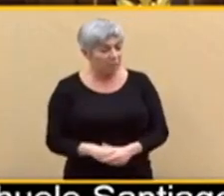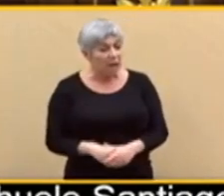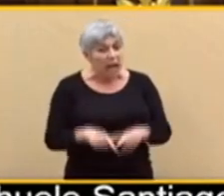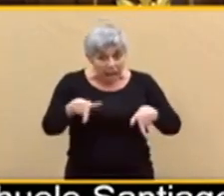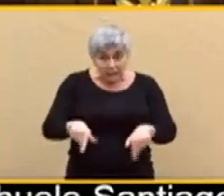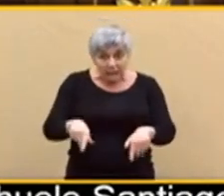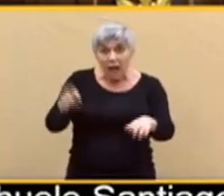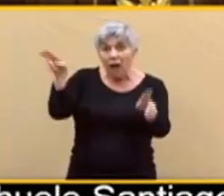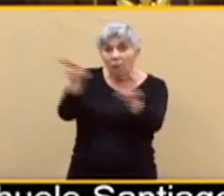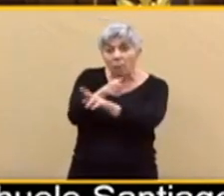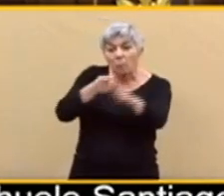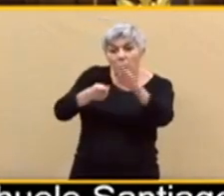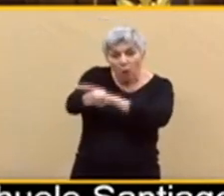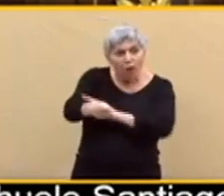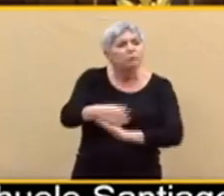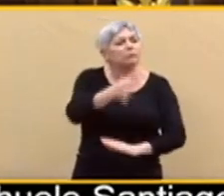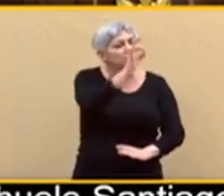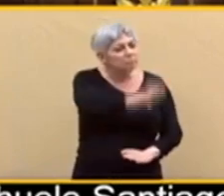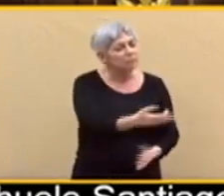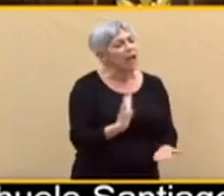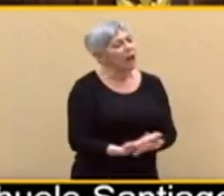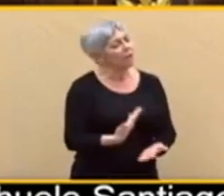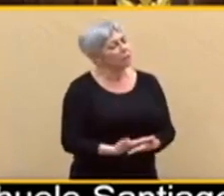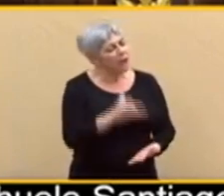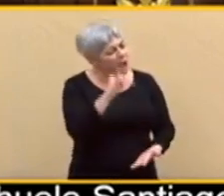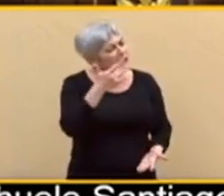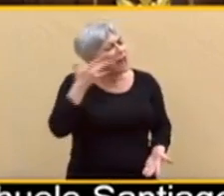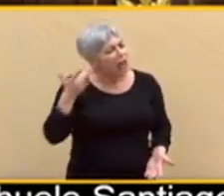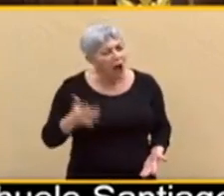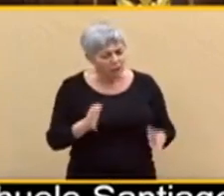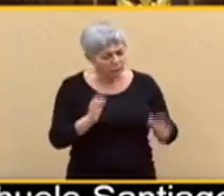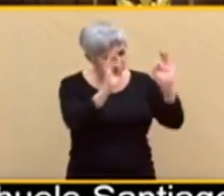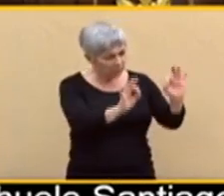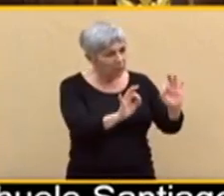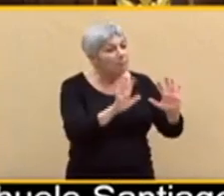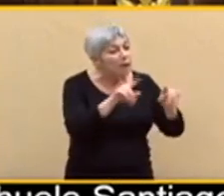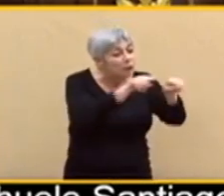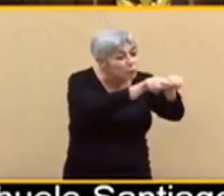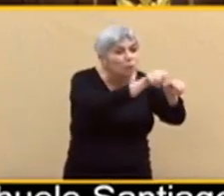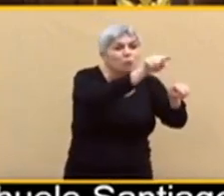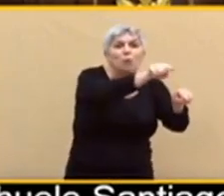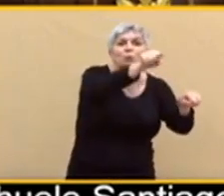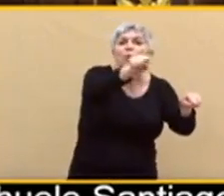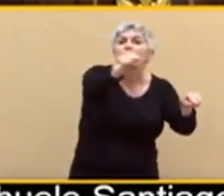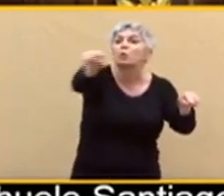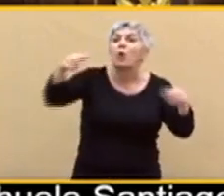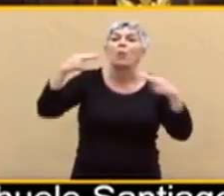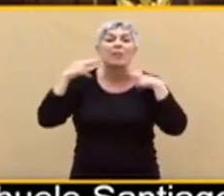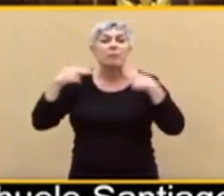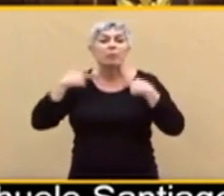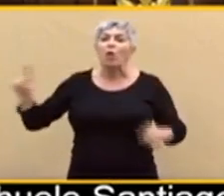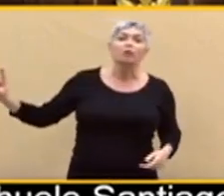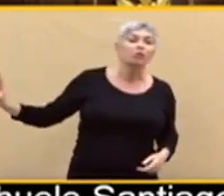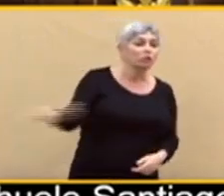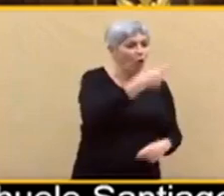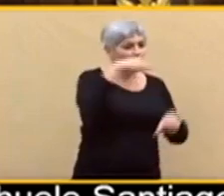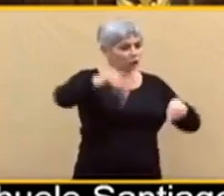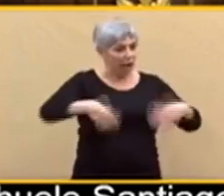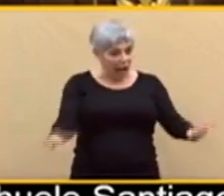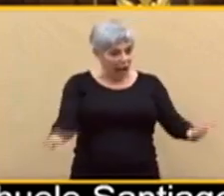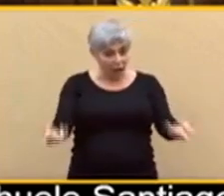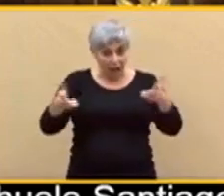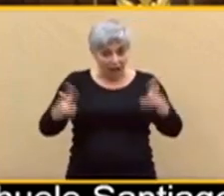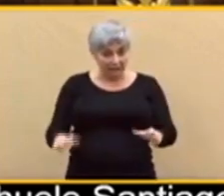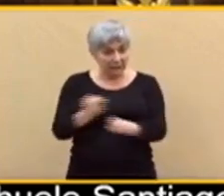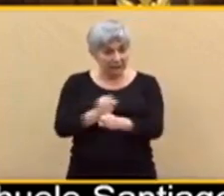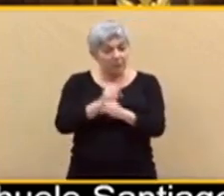es legítima, como cada uno de todos los diputados y diputadas que están en este Congreso y